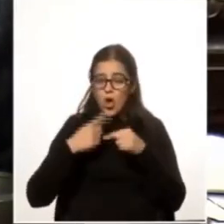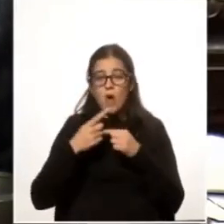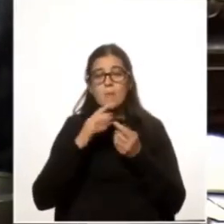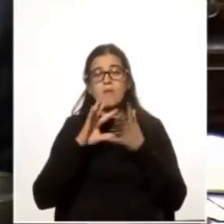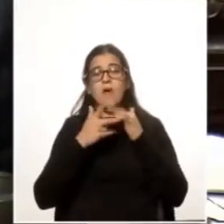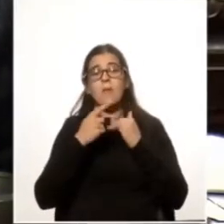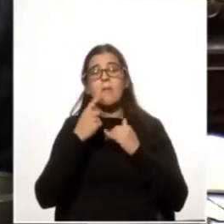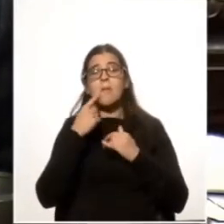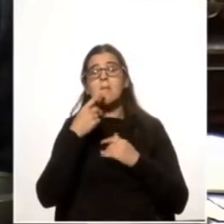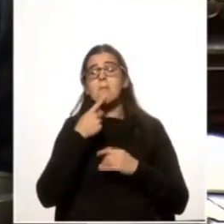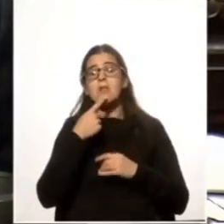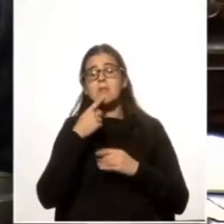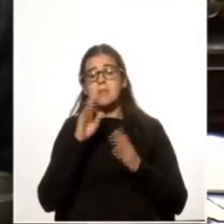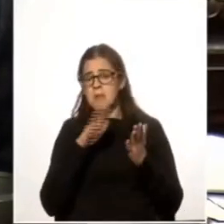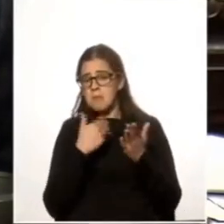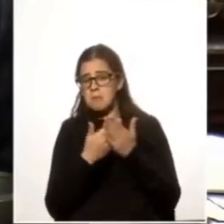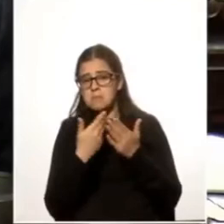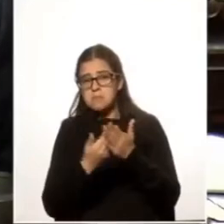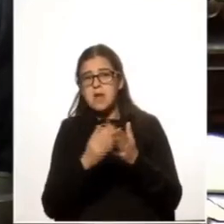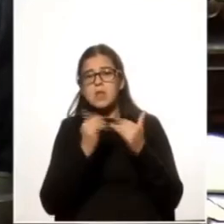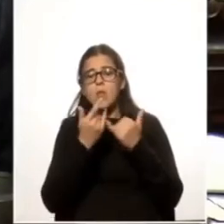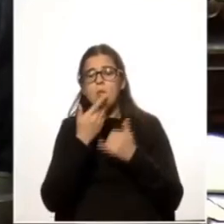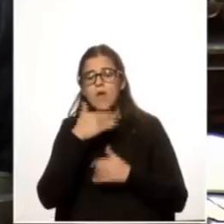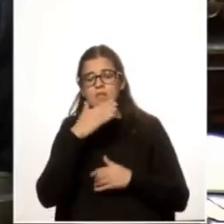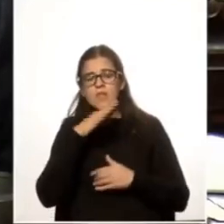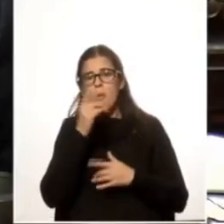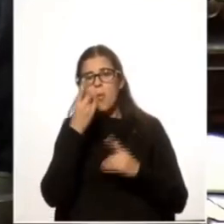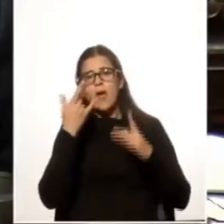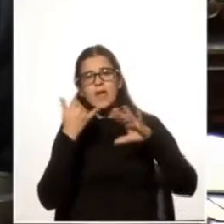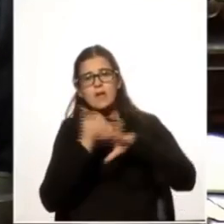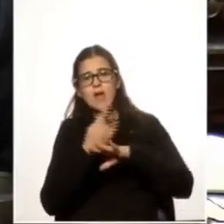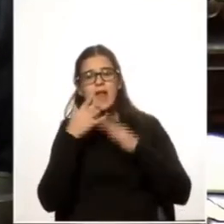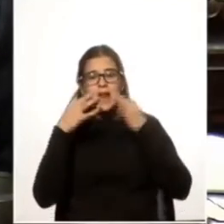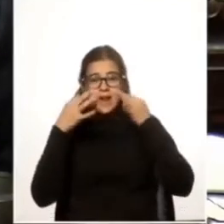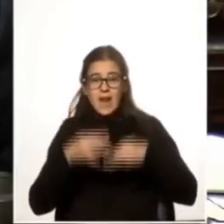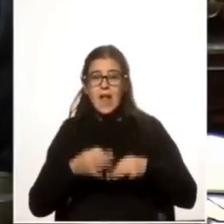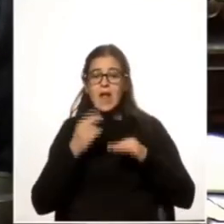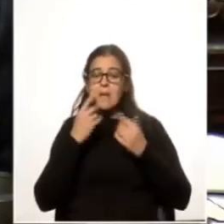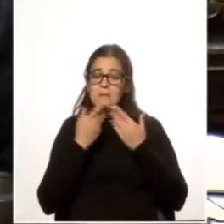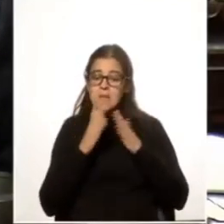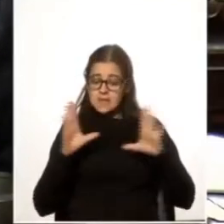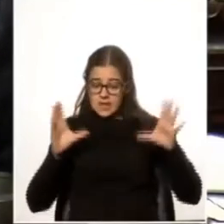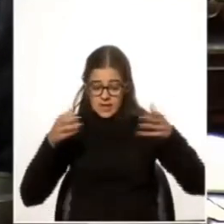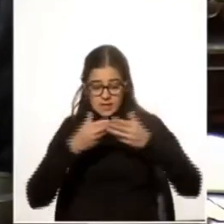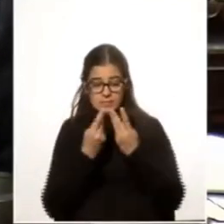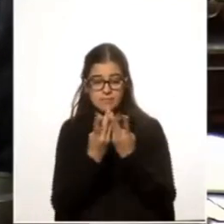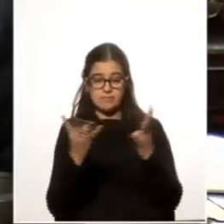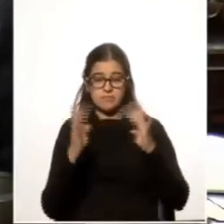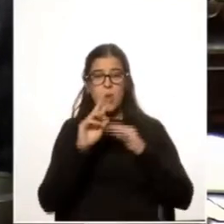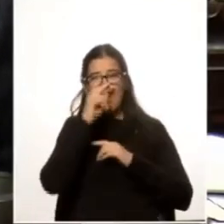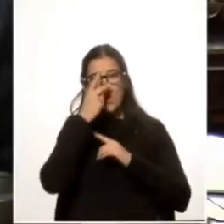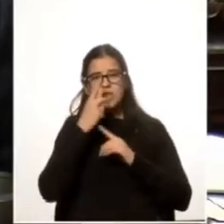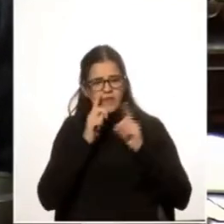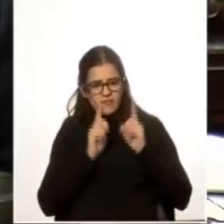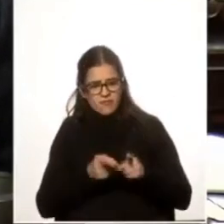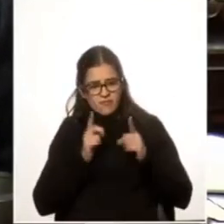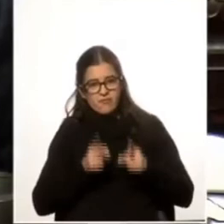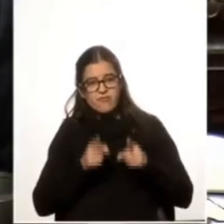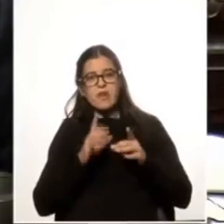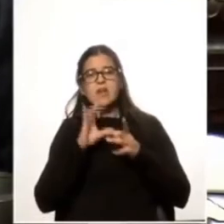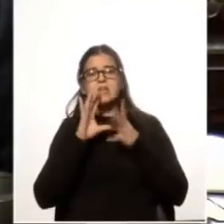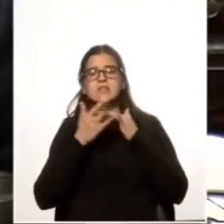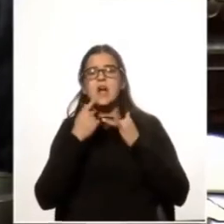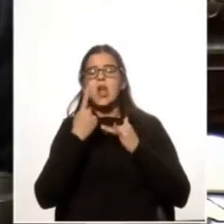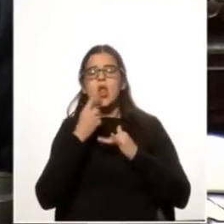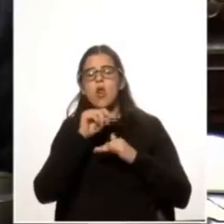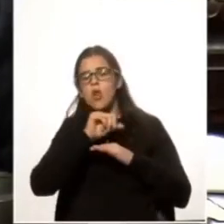políticamente y con una interpretación equivocada de la realidad empuja al pueblo uruguayo al estancamiento, se